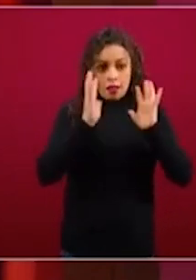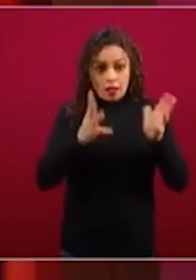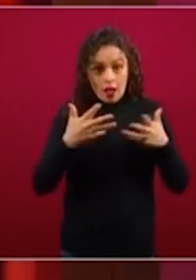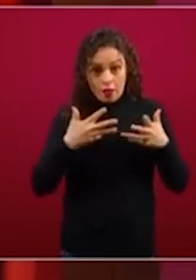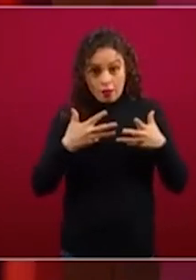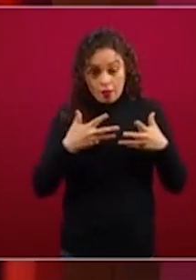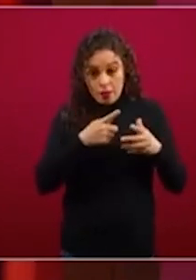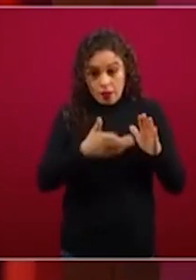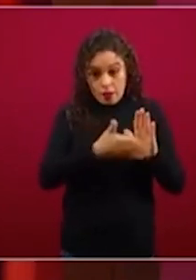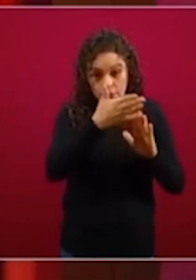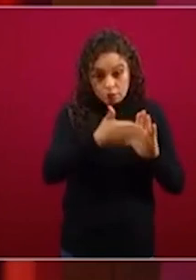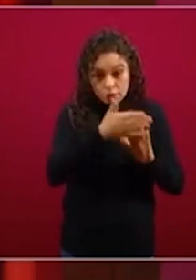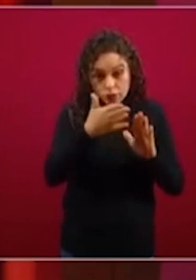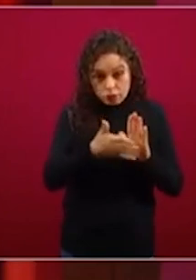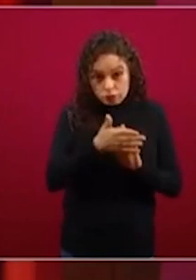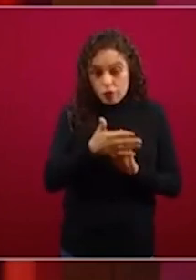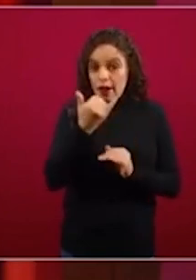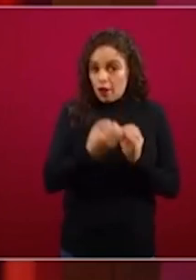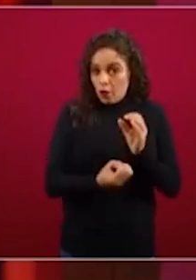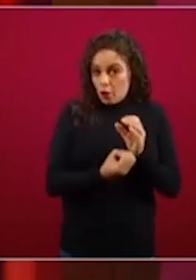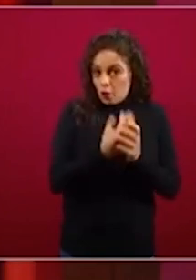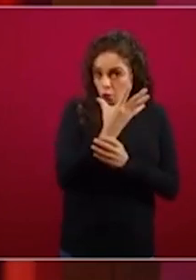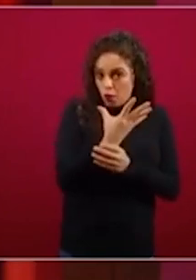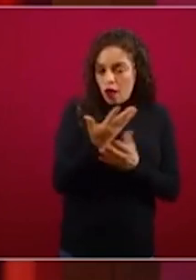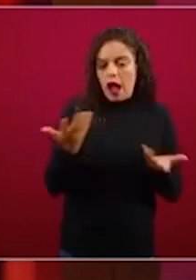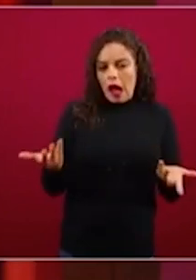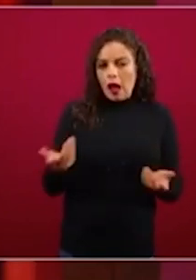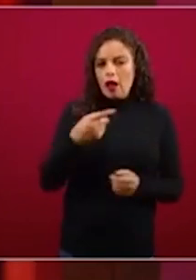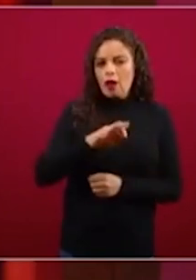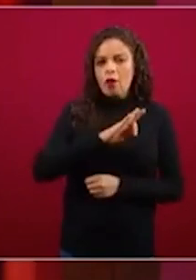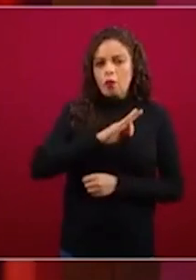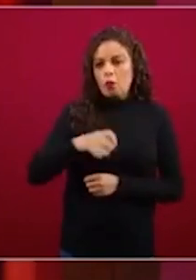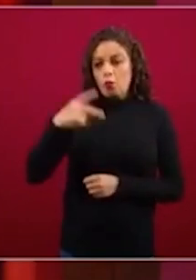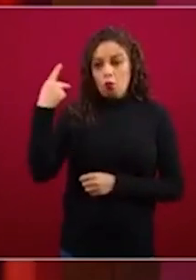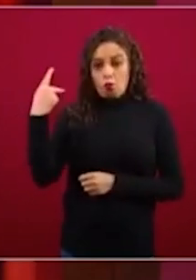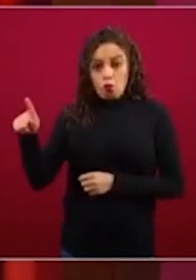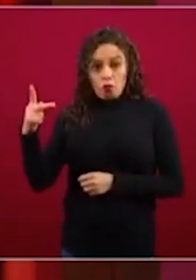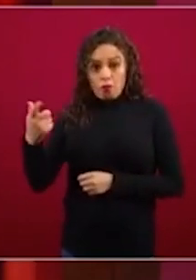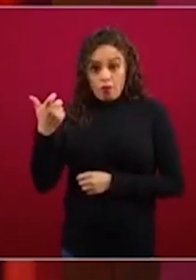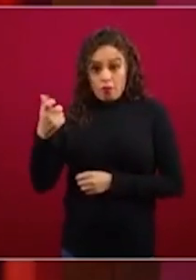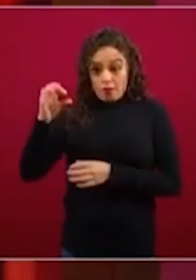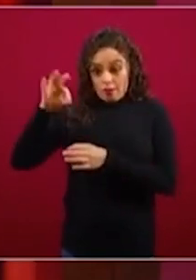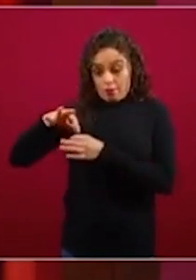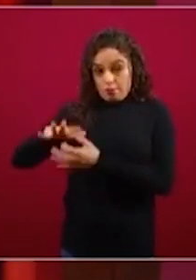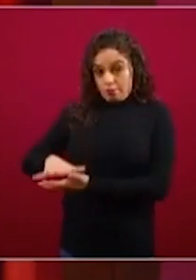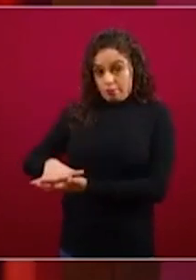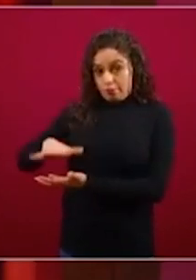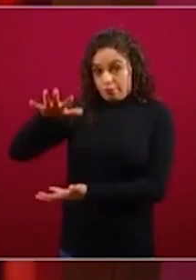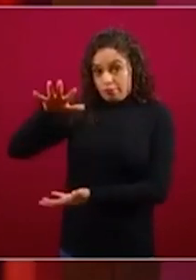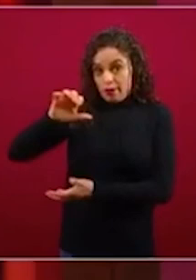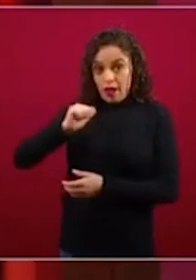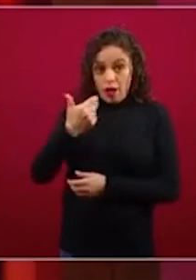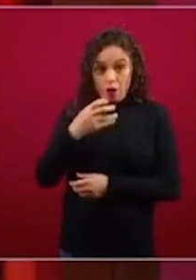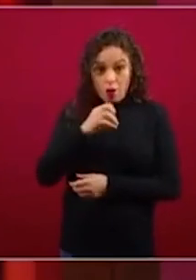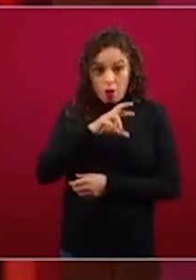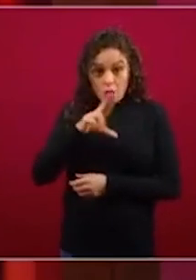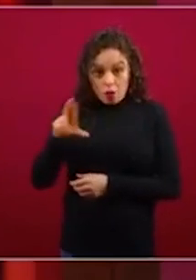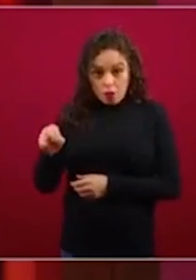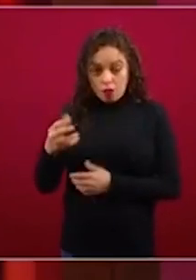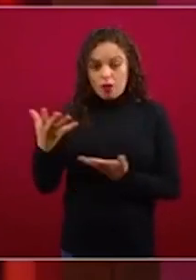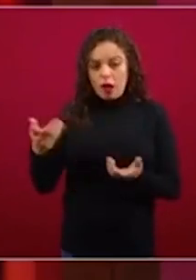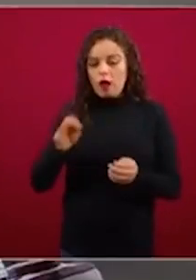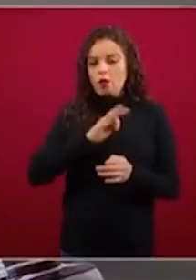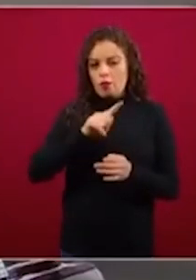ya construida y nueva y pagarla a través de su ahorro, el que constituyen en su cuenta de vivienda,